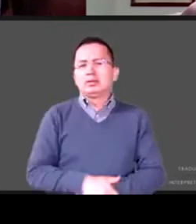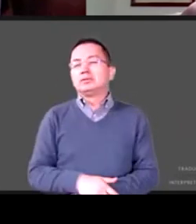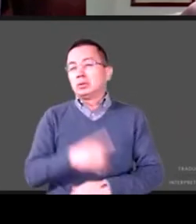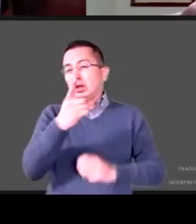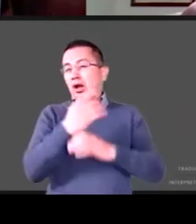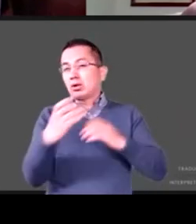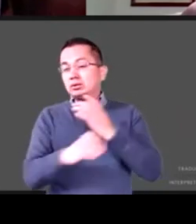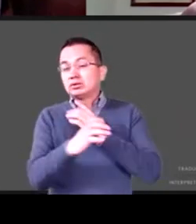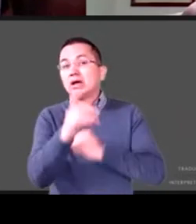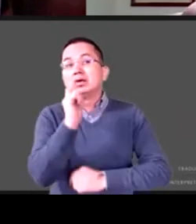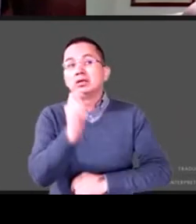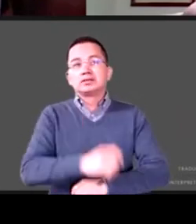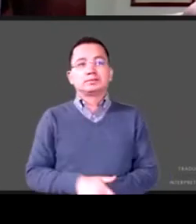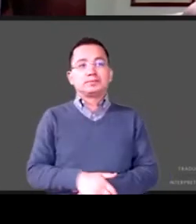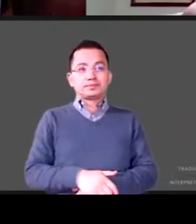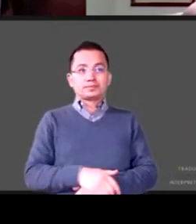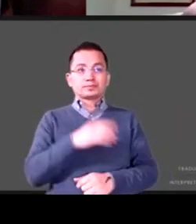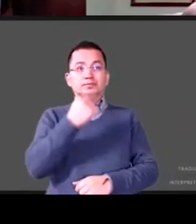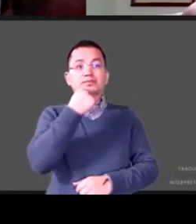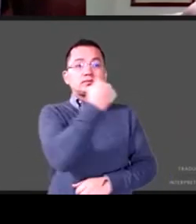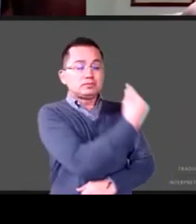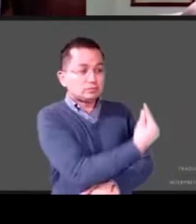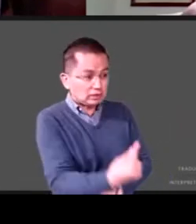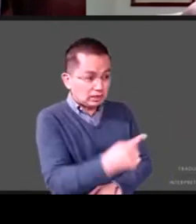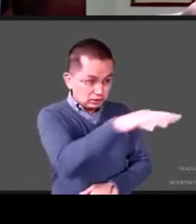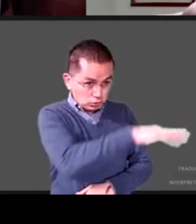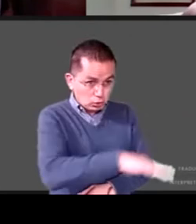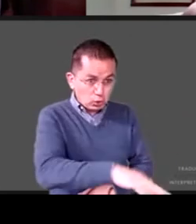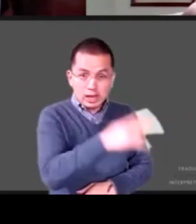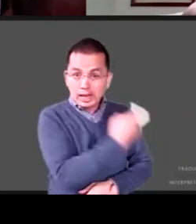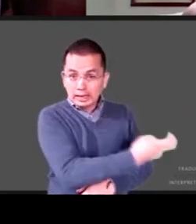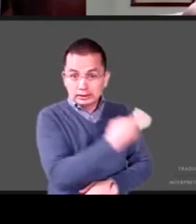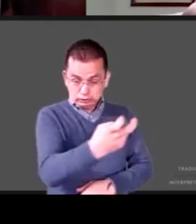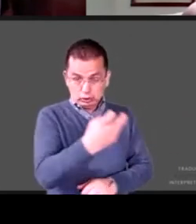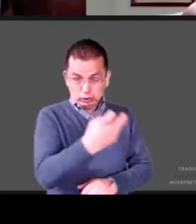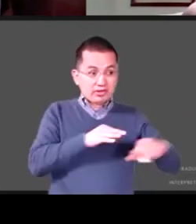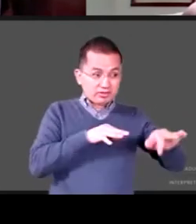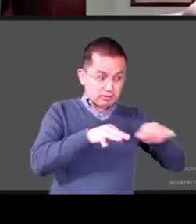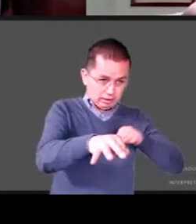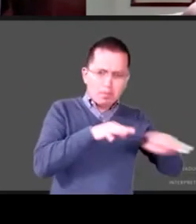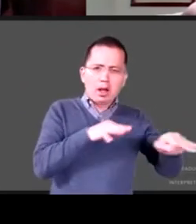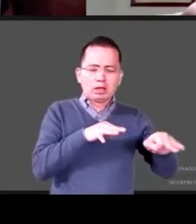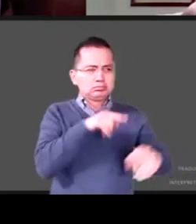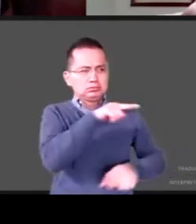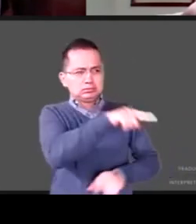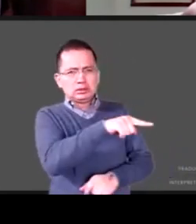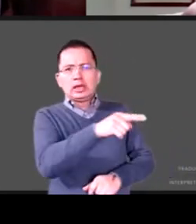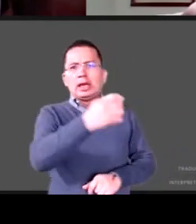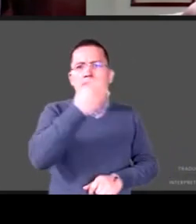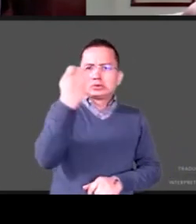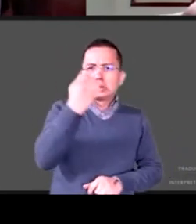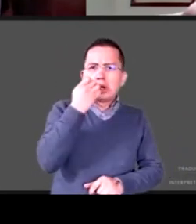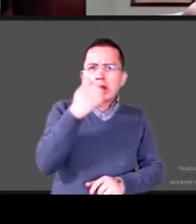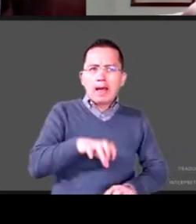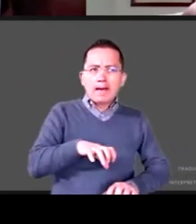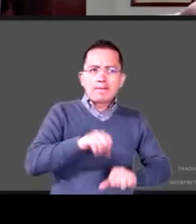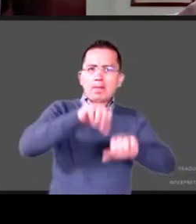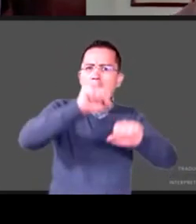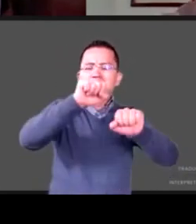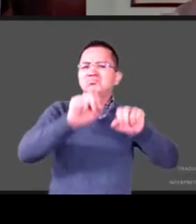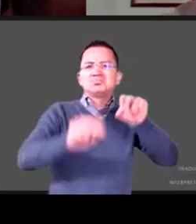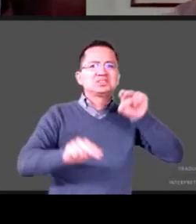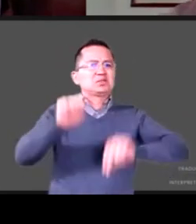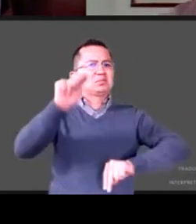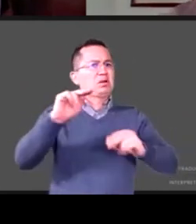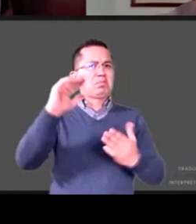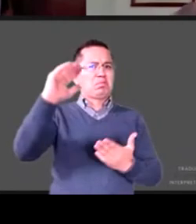estos niños que tienen trabajando que están trabajando que tienen muy baja escolaridad o déjenme usar el término del pasado tienen muy bajo